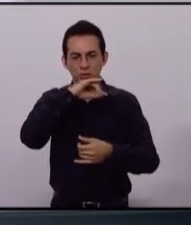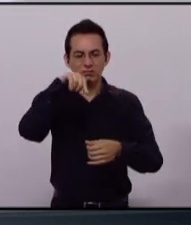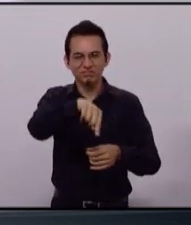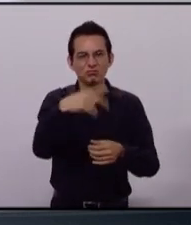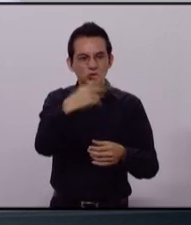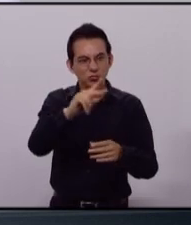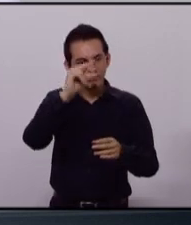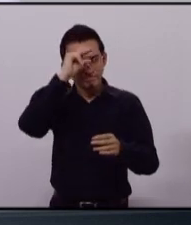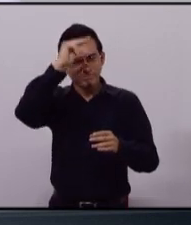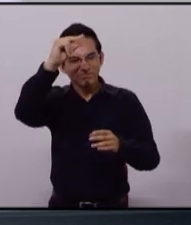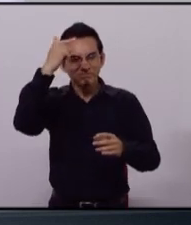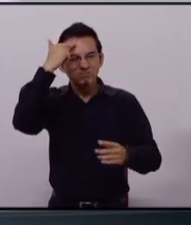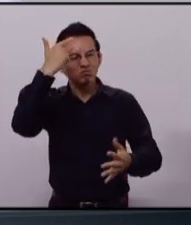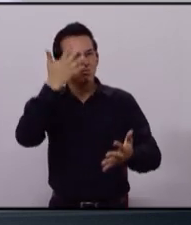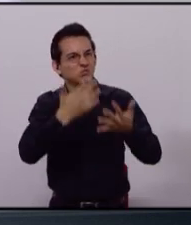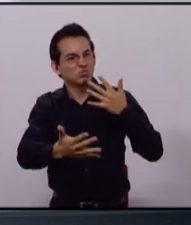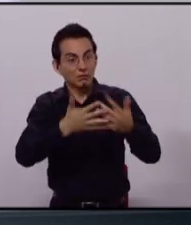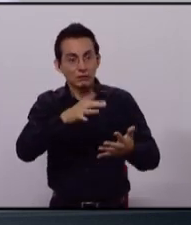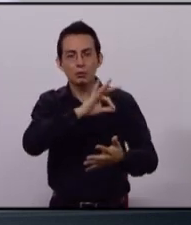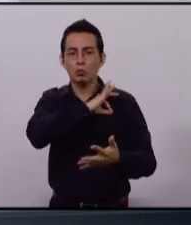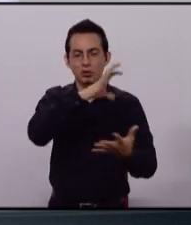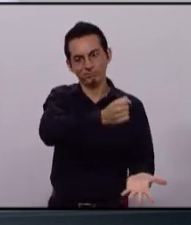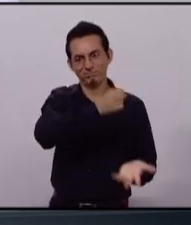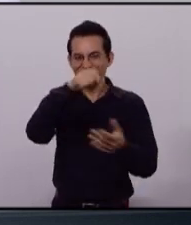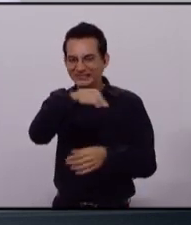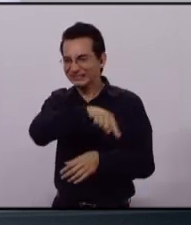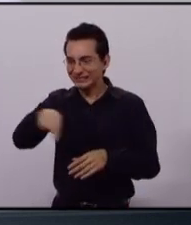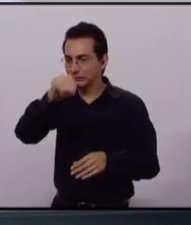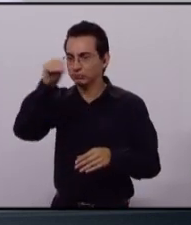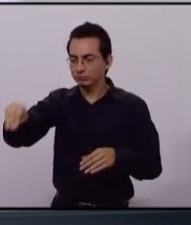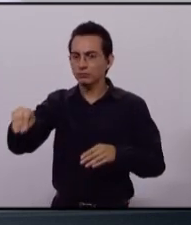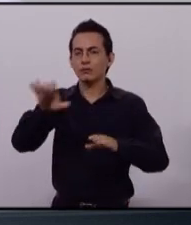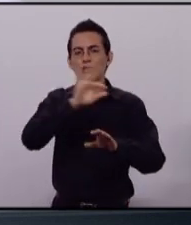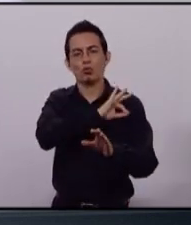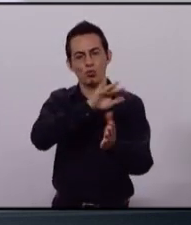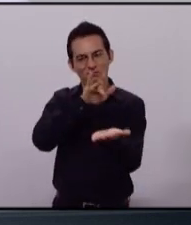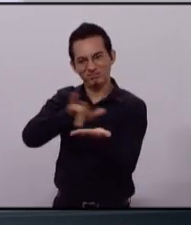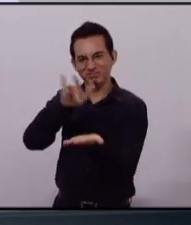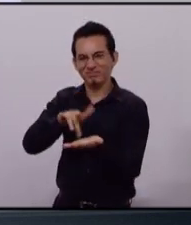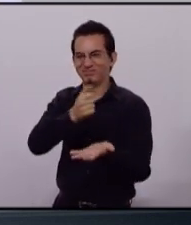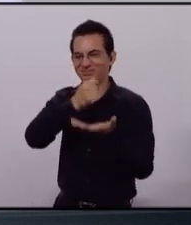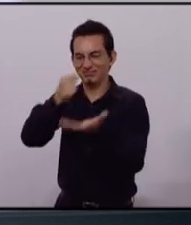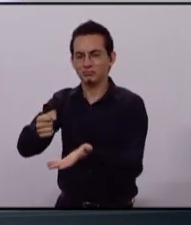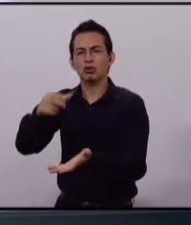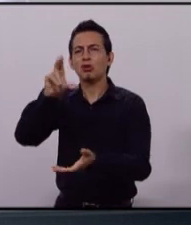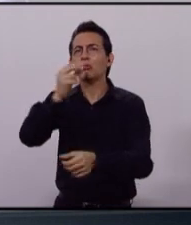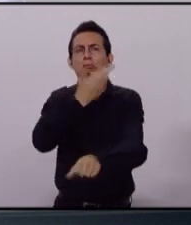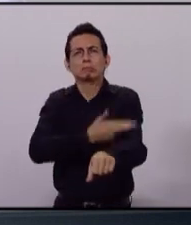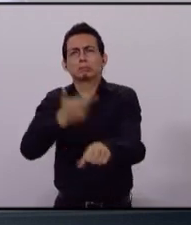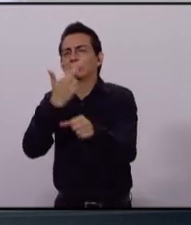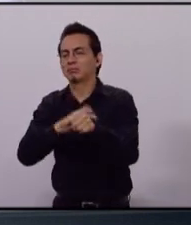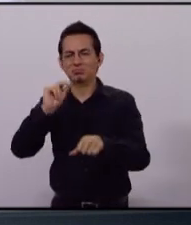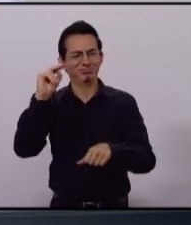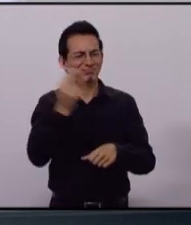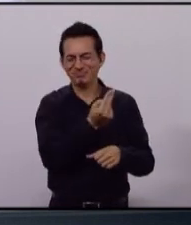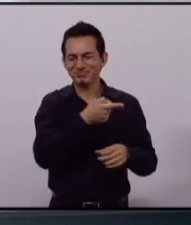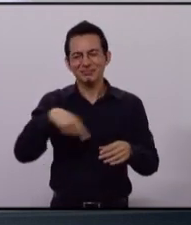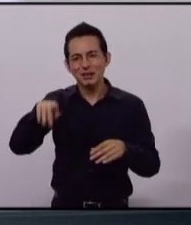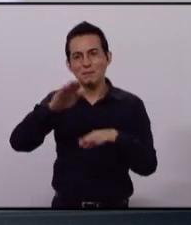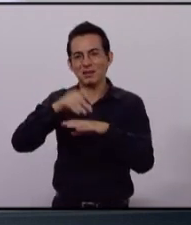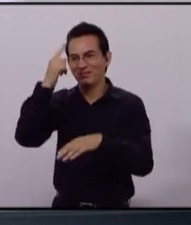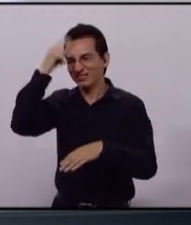inteligencia y capacidad renovadora mediante apoyos económicos directos sin tanto trámite, para desarrollar nuevas